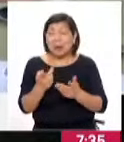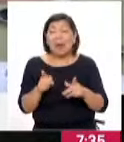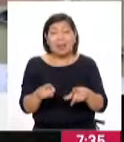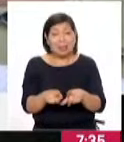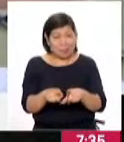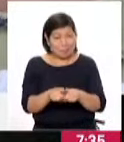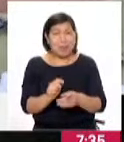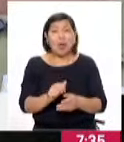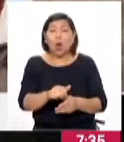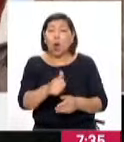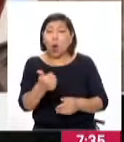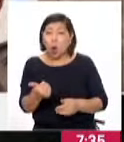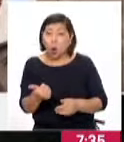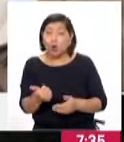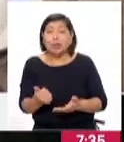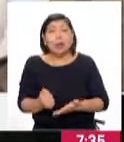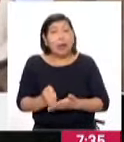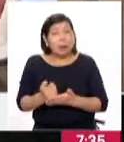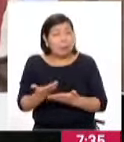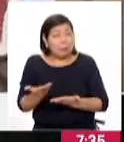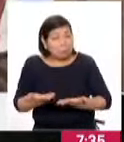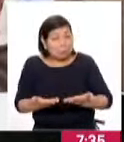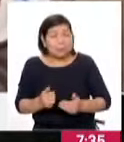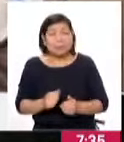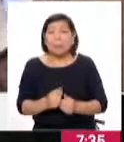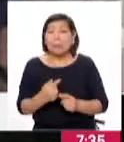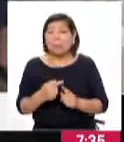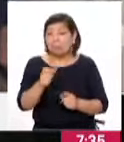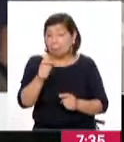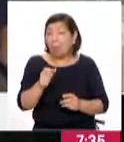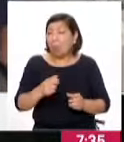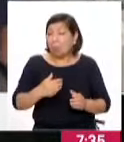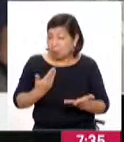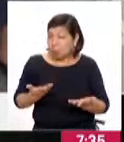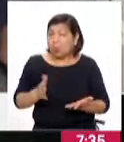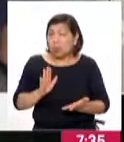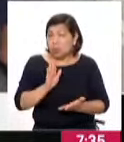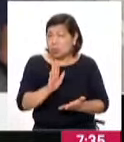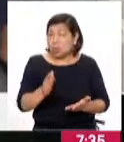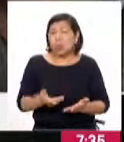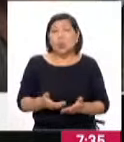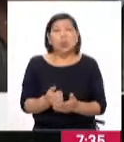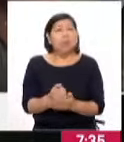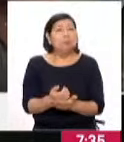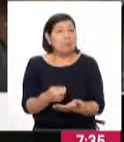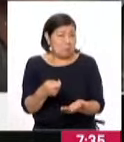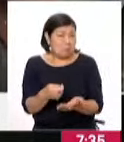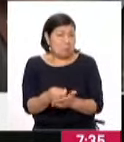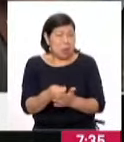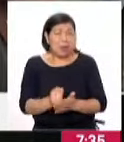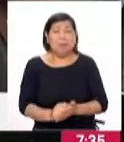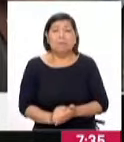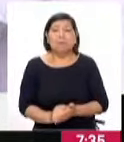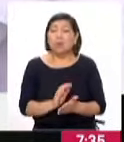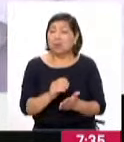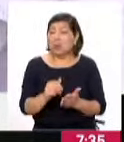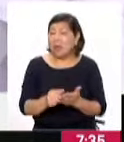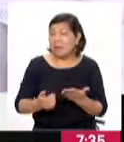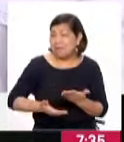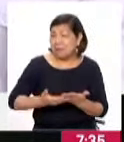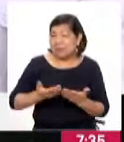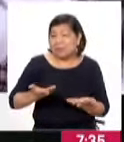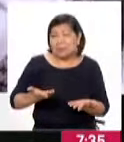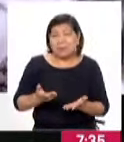también tenemos otros canales de atención donde los usuarios pueden efectuar sus operaciones con toda facilidad sin